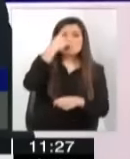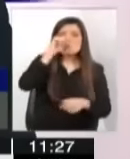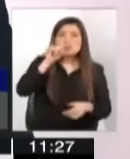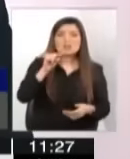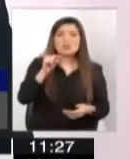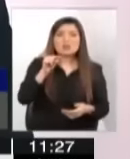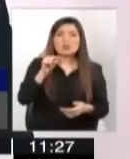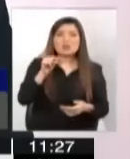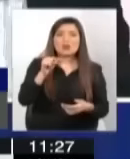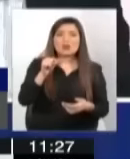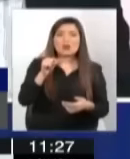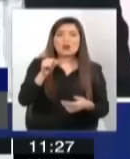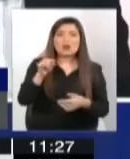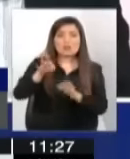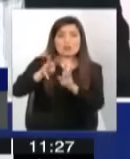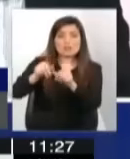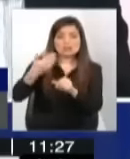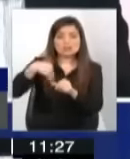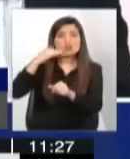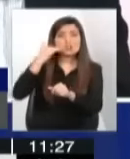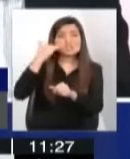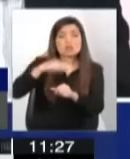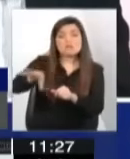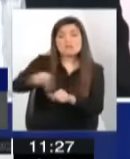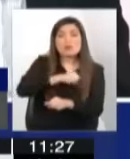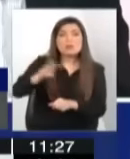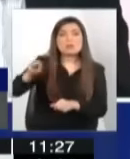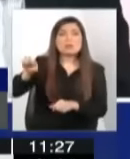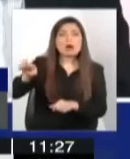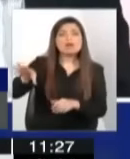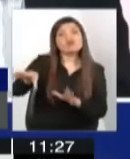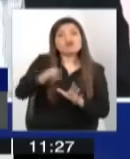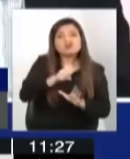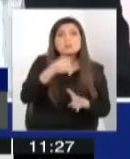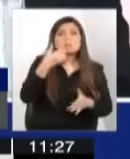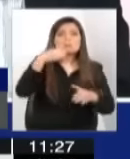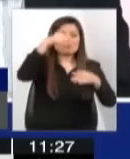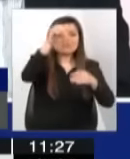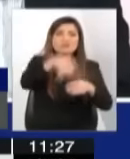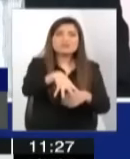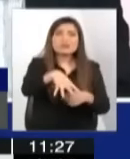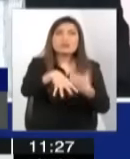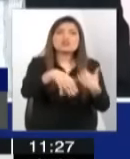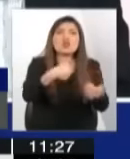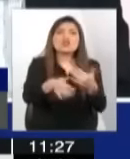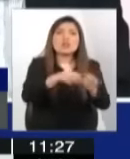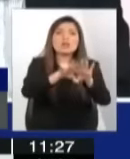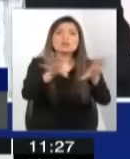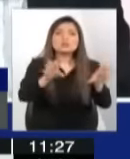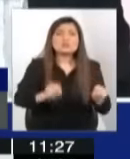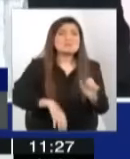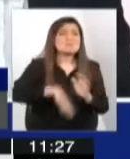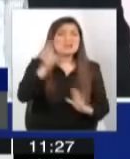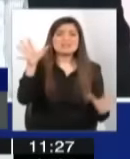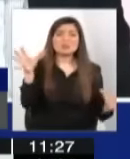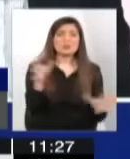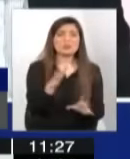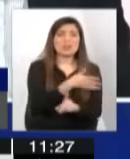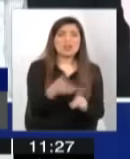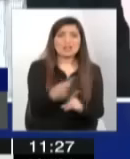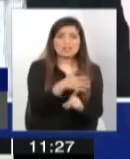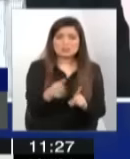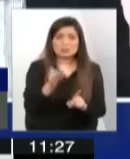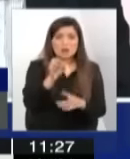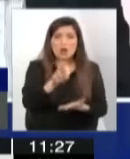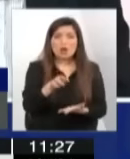estamos quitando a los niños a las familias, a los padres, para traerlos a un sistema que muchas veces es más violento de lo